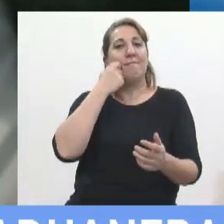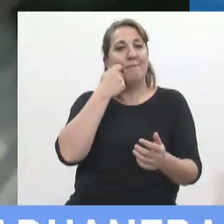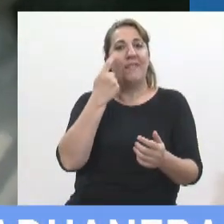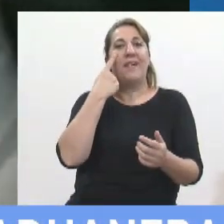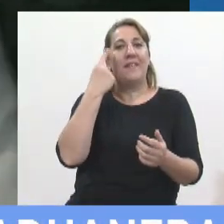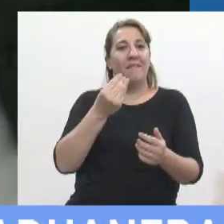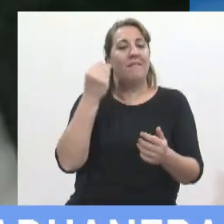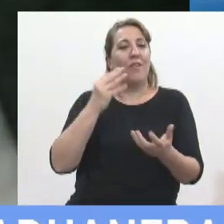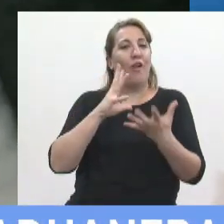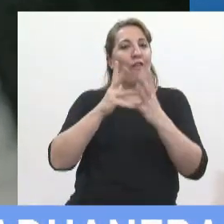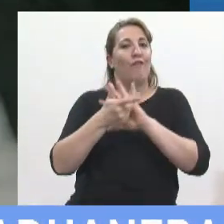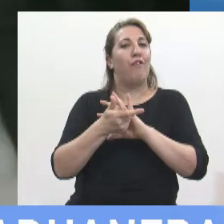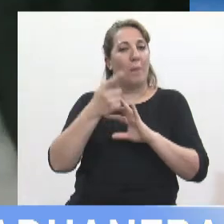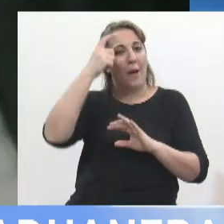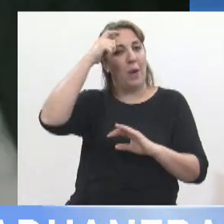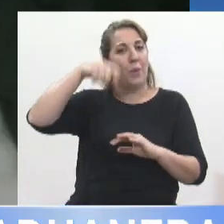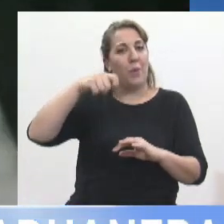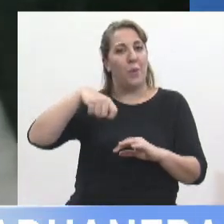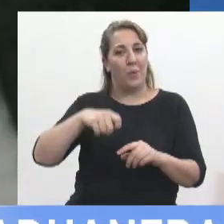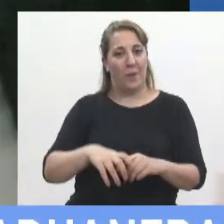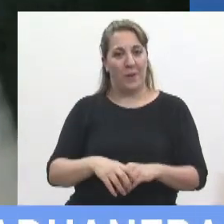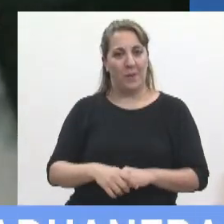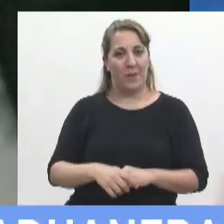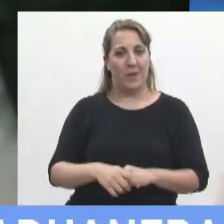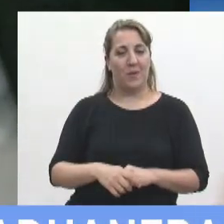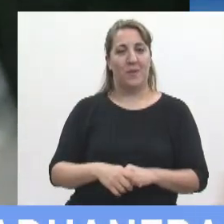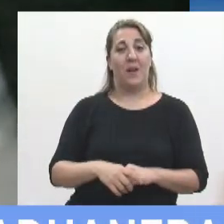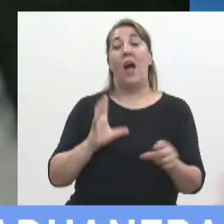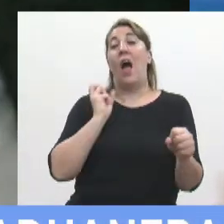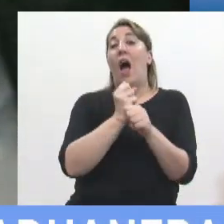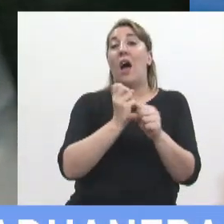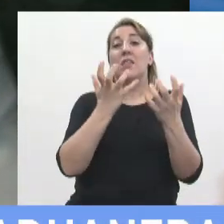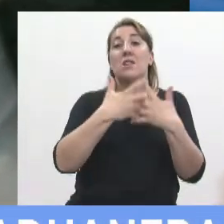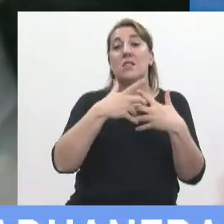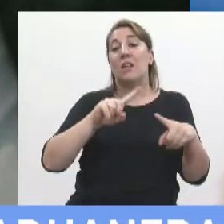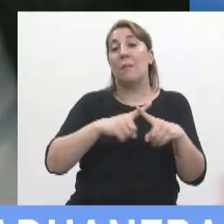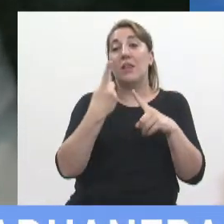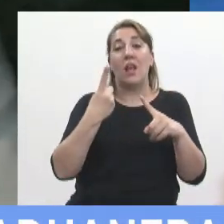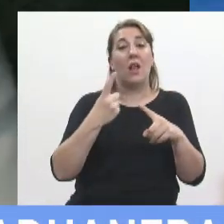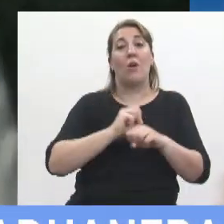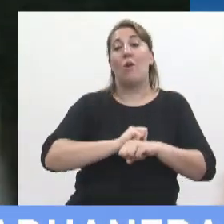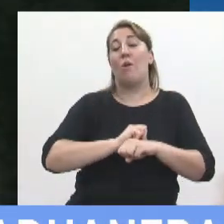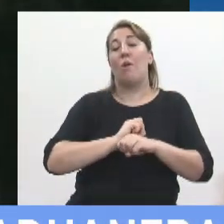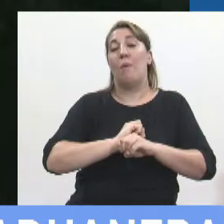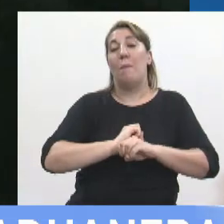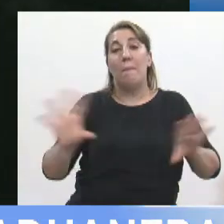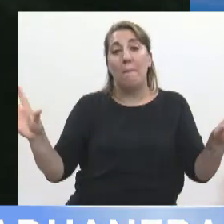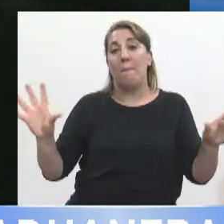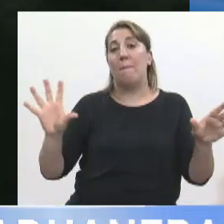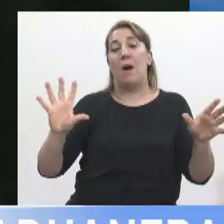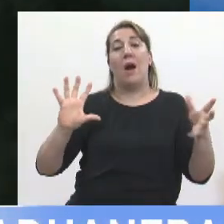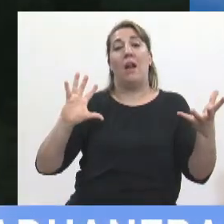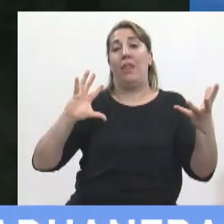político italiano hasta que para desgracia de ese sistema político todo estalló por los aires con el mano punita y la